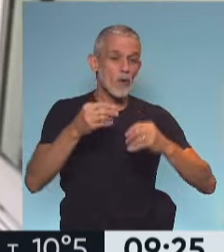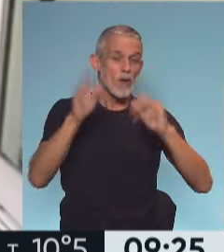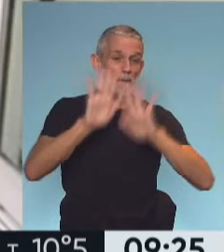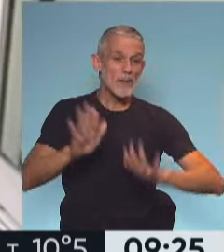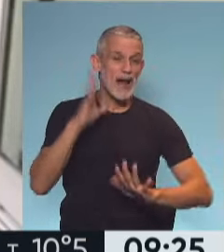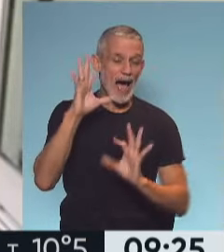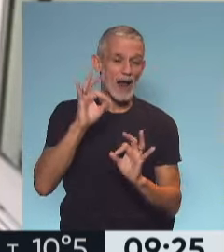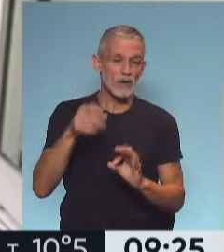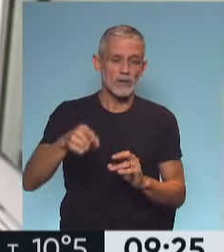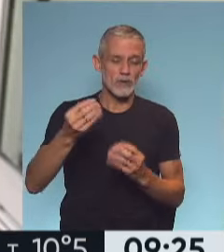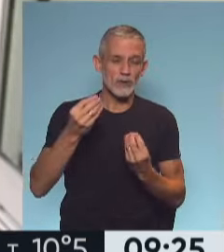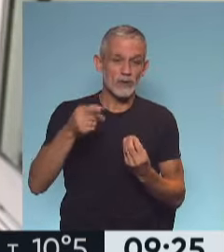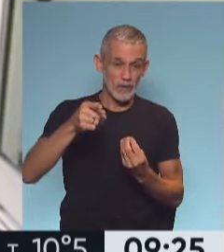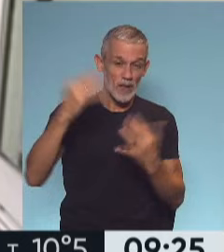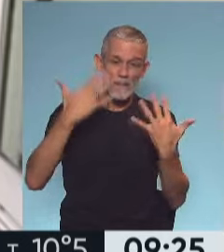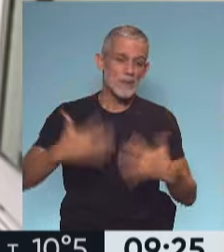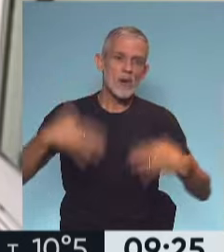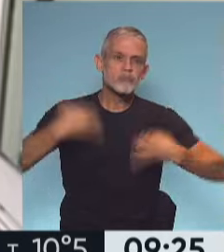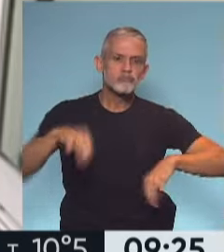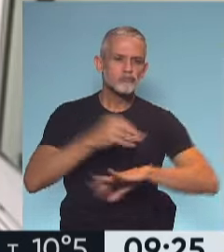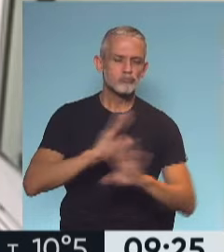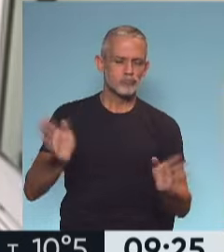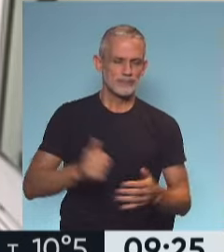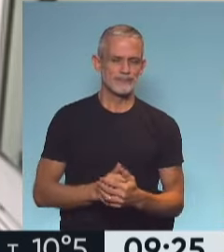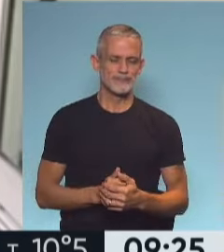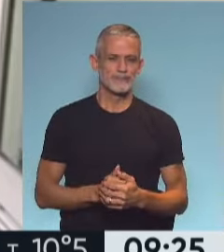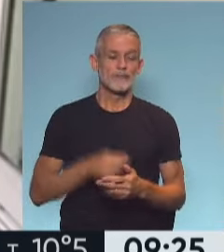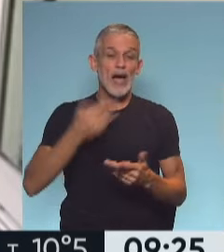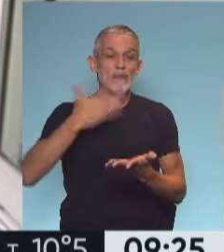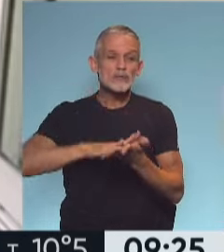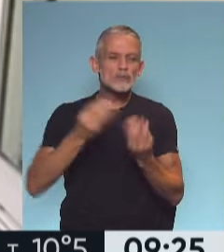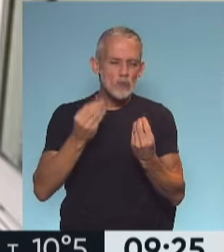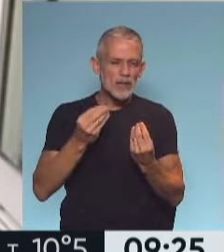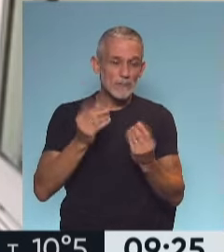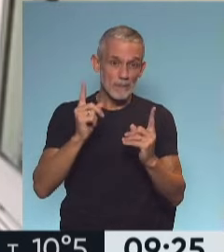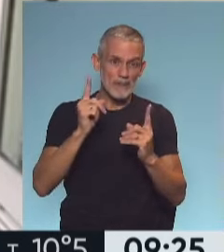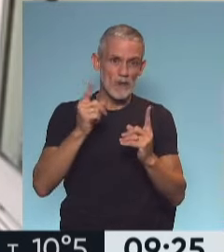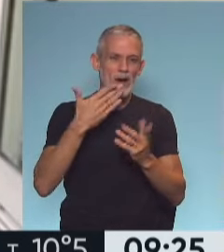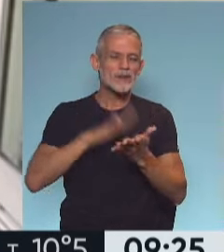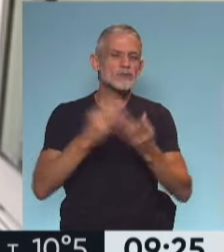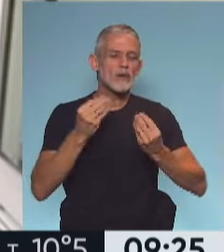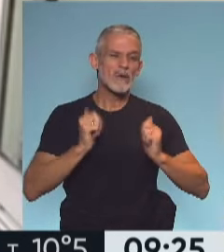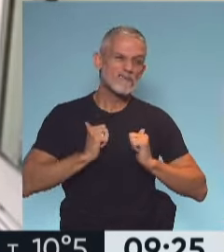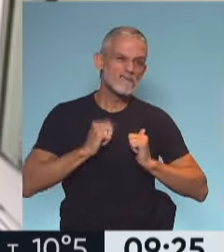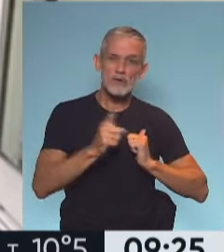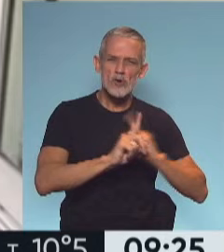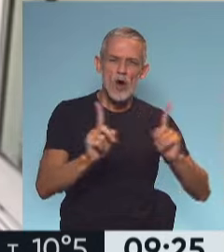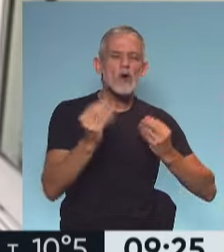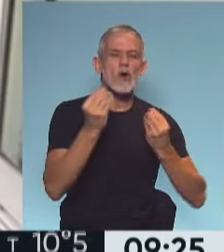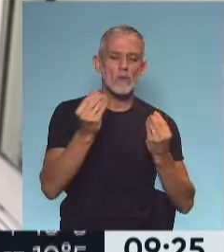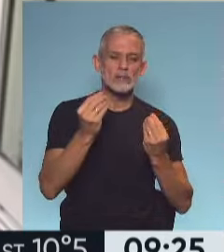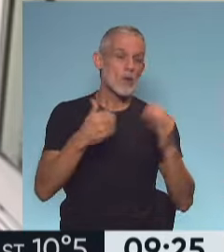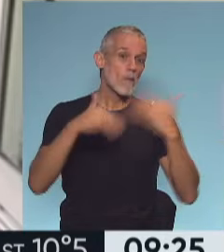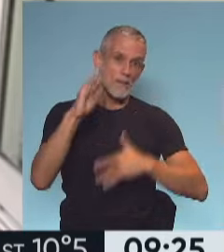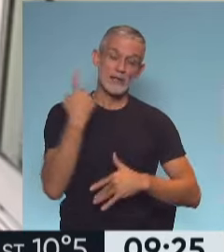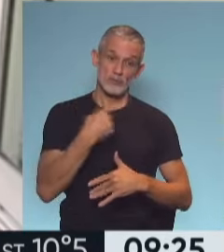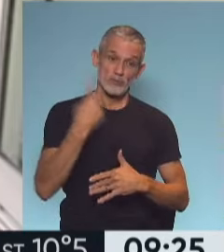semanas algo, pero hoy hay algo que es fabuloso, súper útil. Hablando de, exactamente Nati, hablando de sedentarismo, una de las cosas que más nos